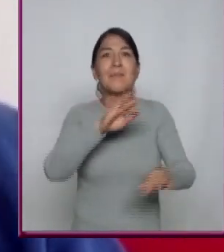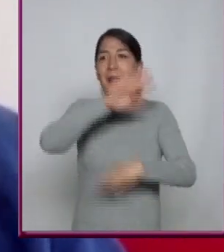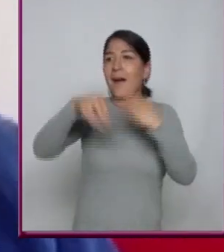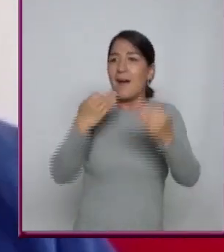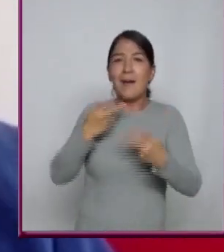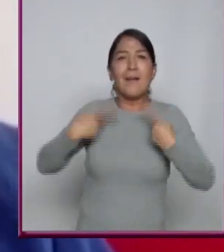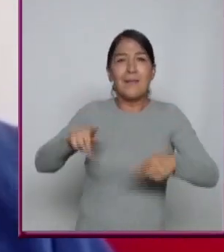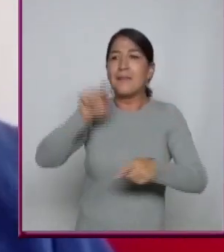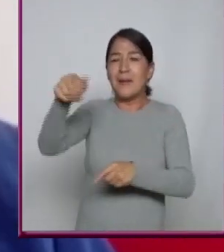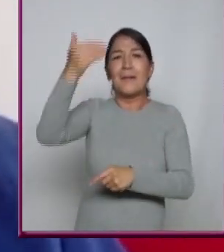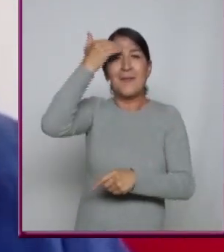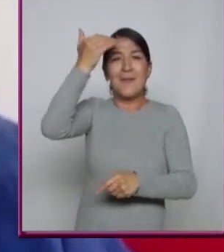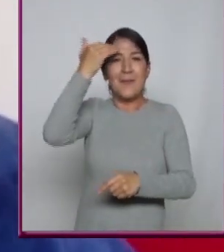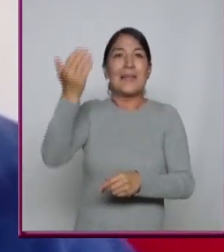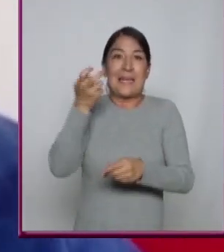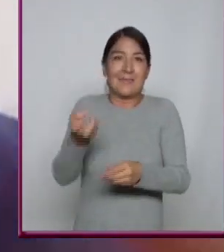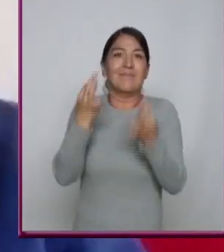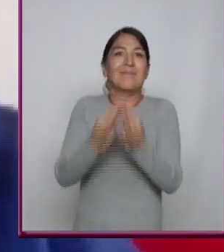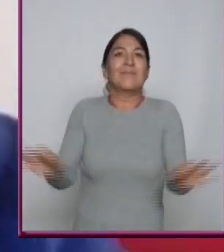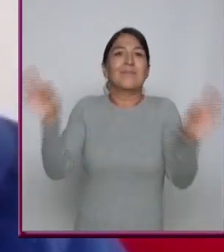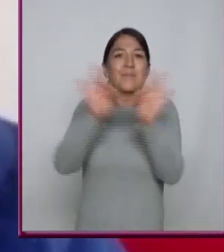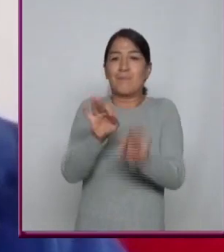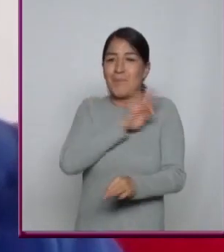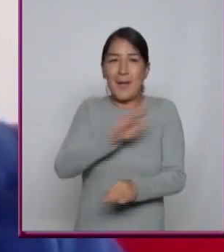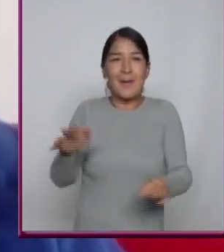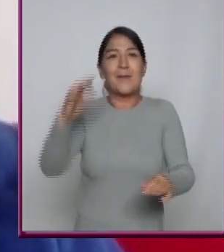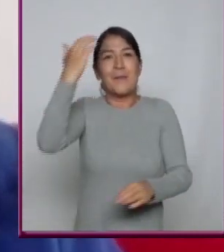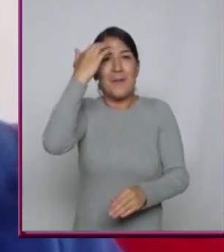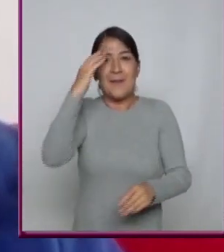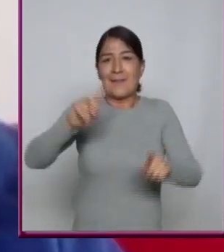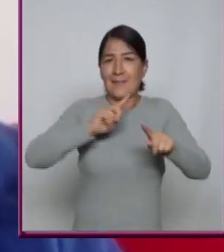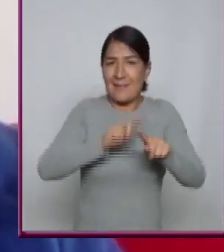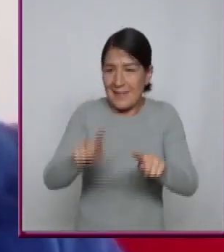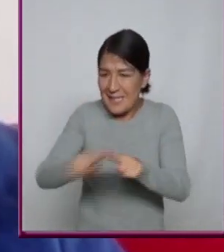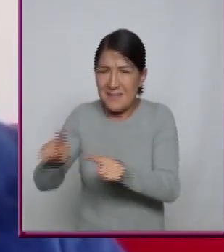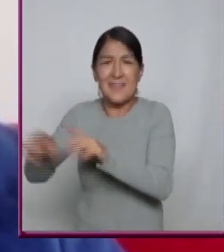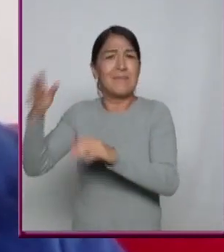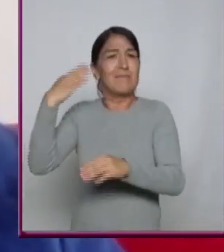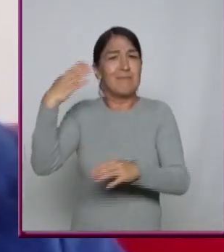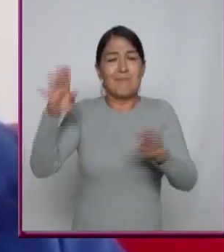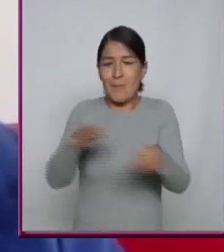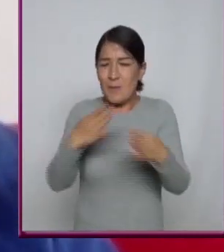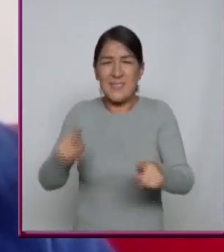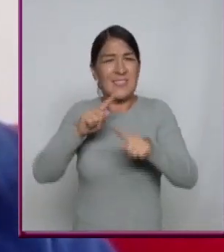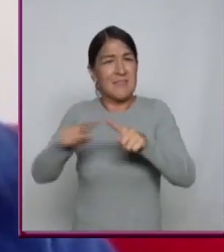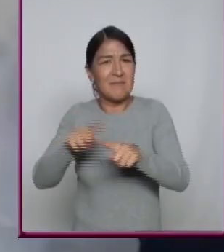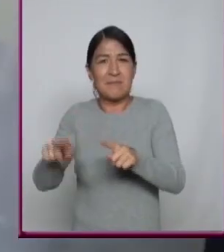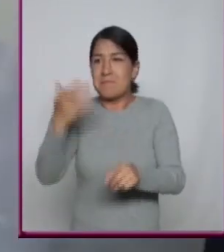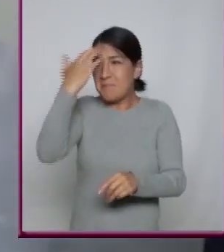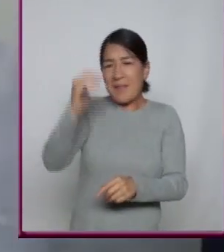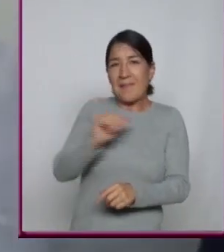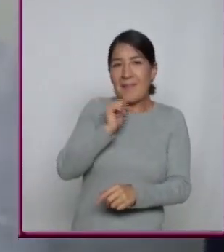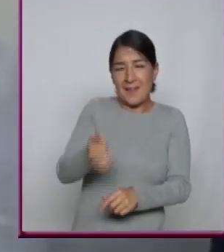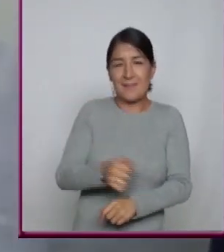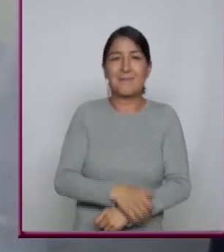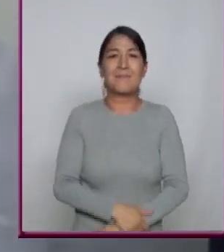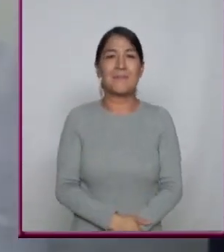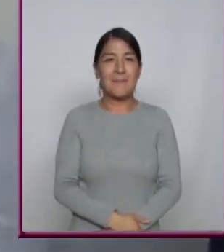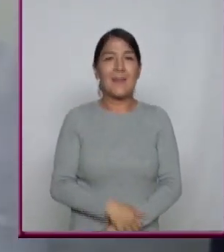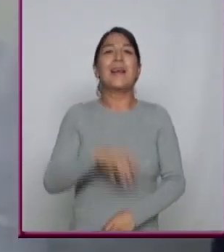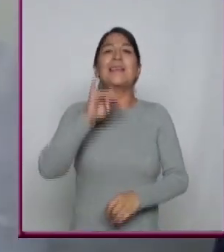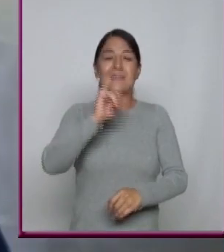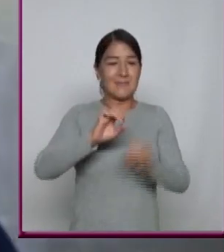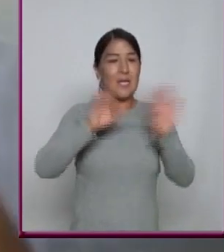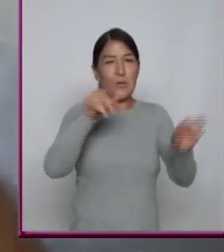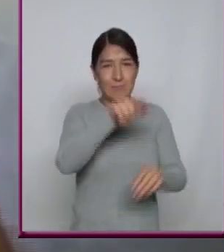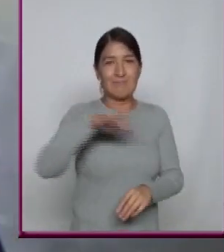Entonces eso es muy importante Porque puedes conocer Muchísimos artistas De muchísimos géneros Que son desconocidos Claro que sí Y como tú lo